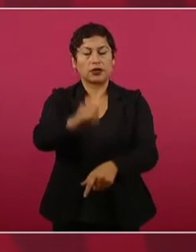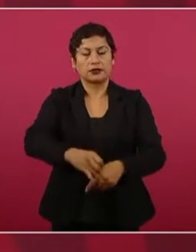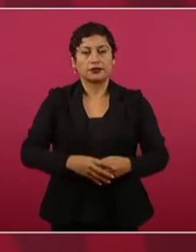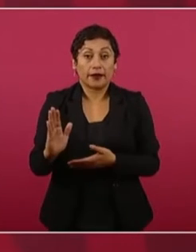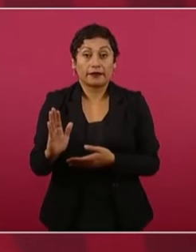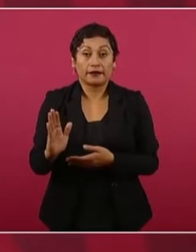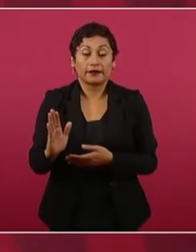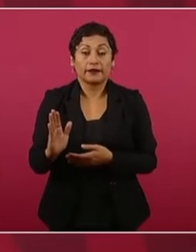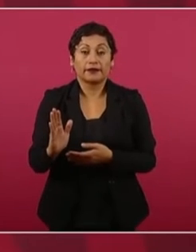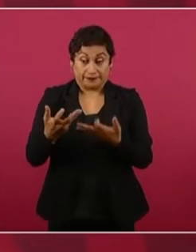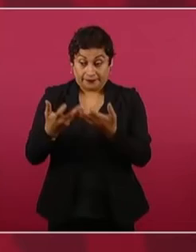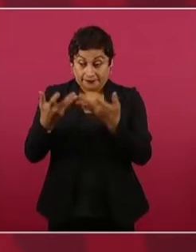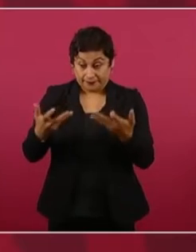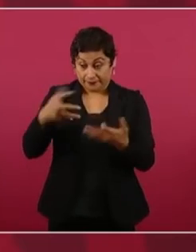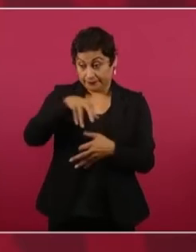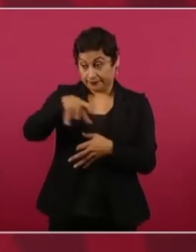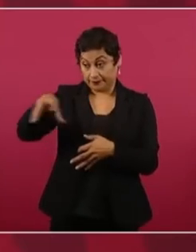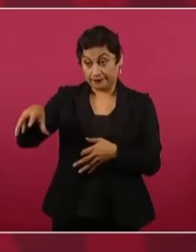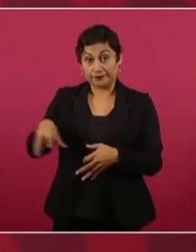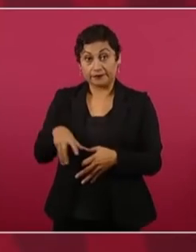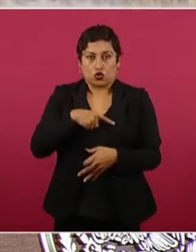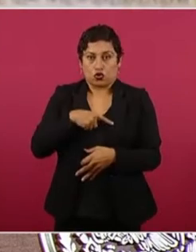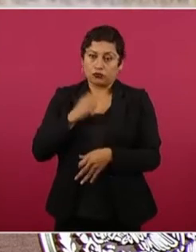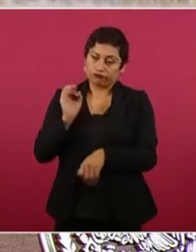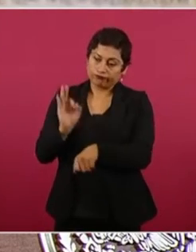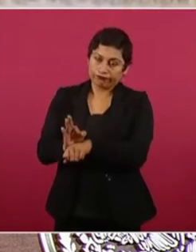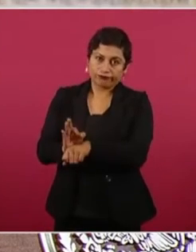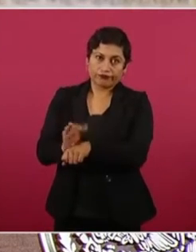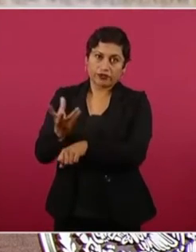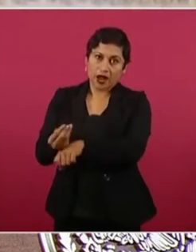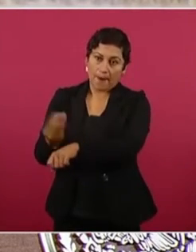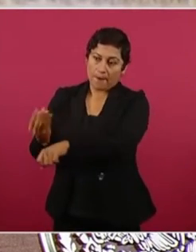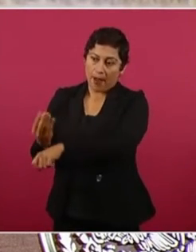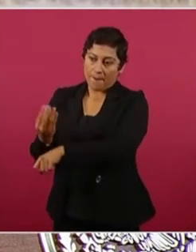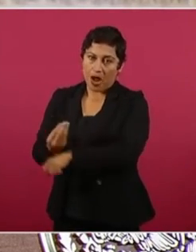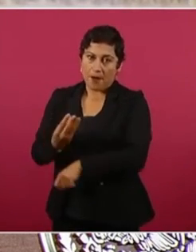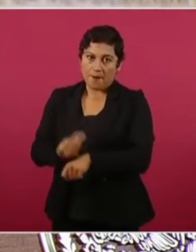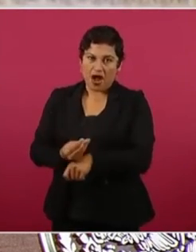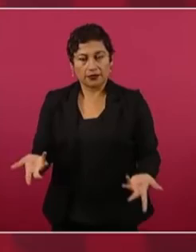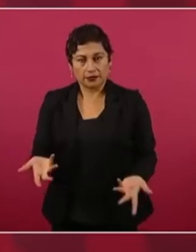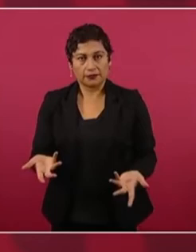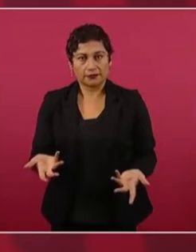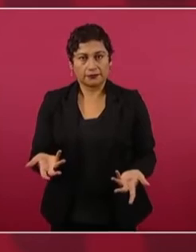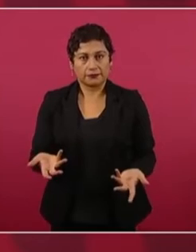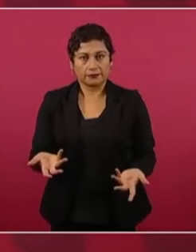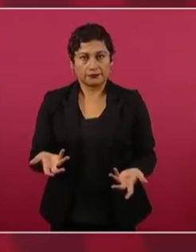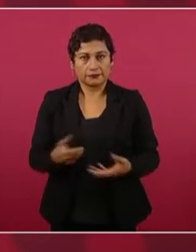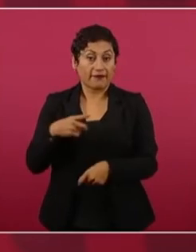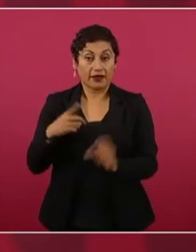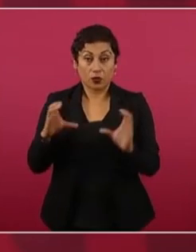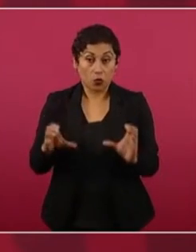tener estos terrenos significa seguir gastando, porque hay que darle mantenimiento a lo que ya hay, hay que